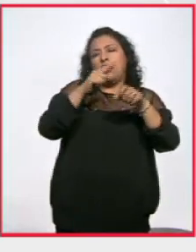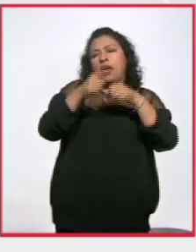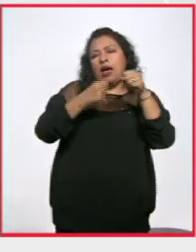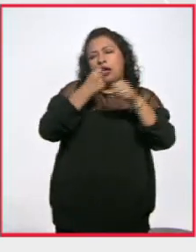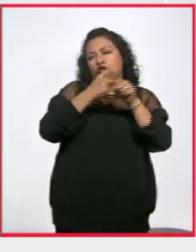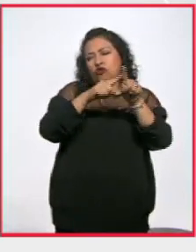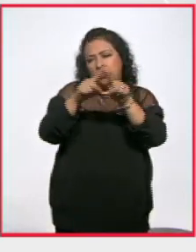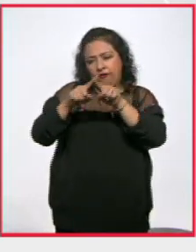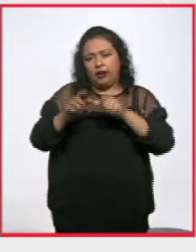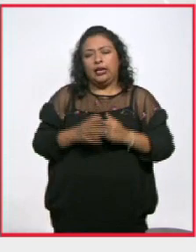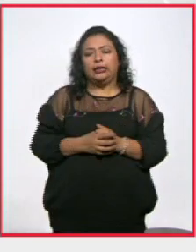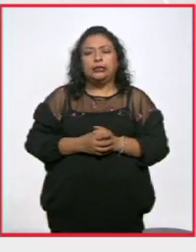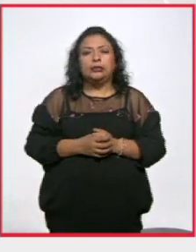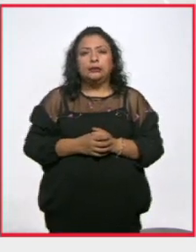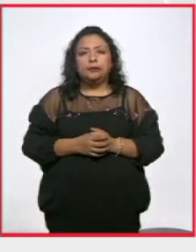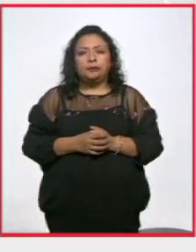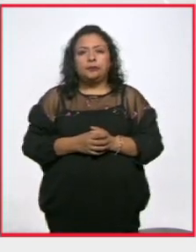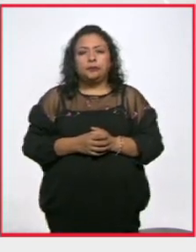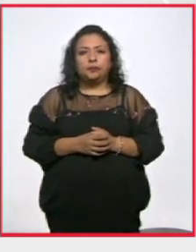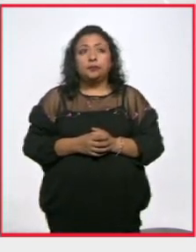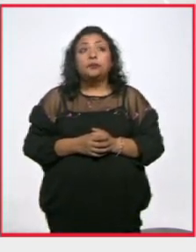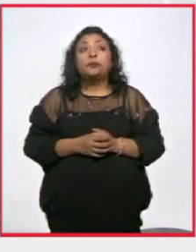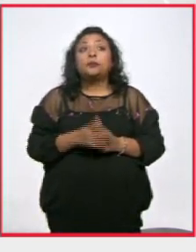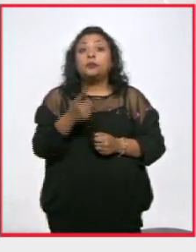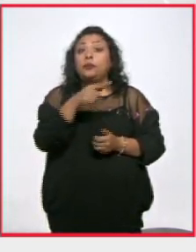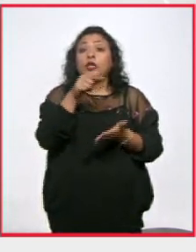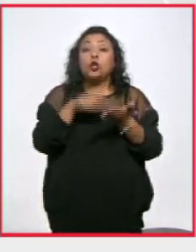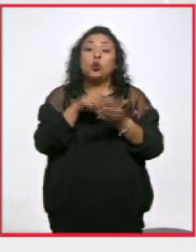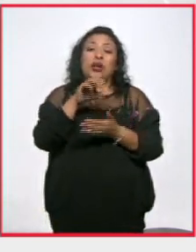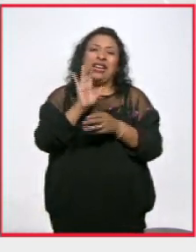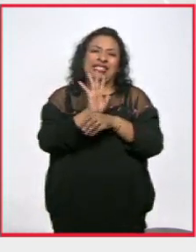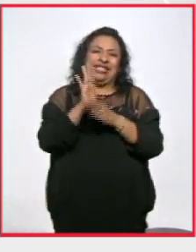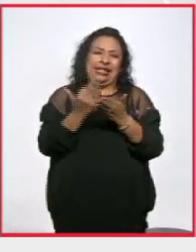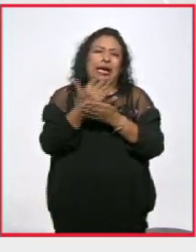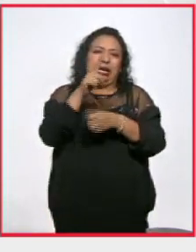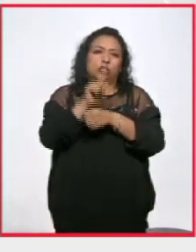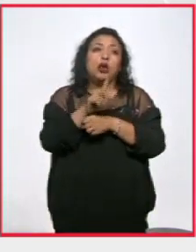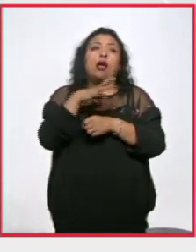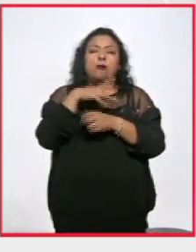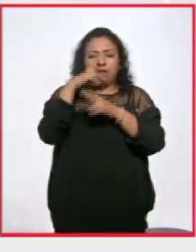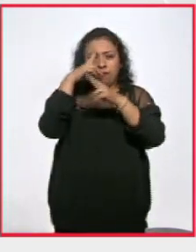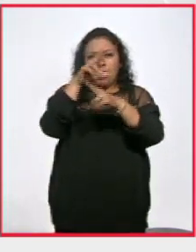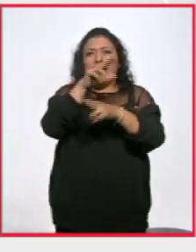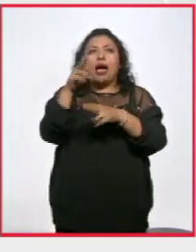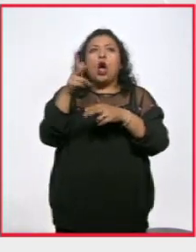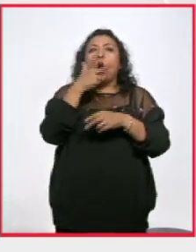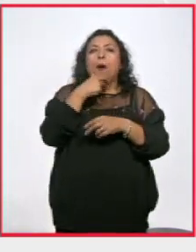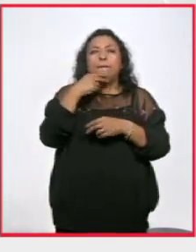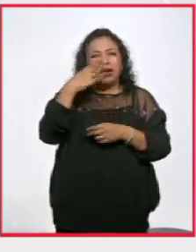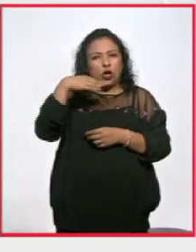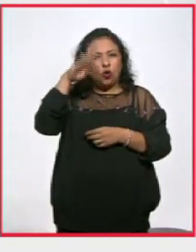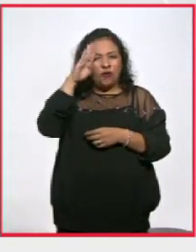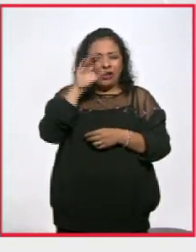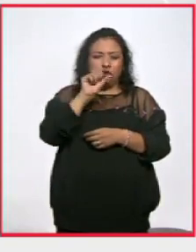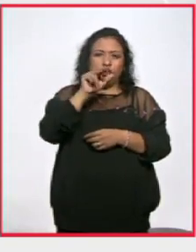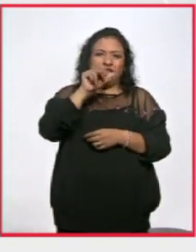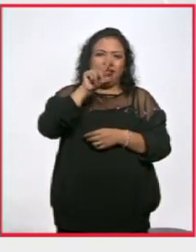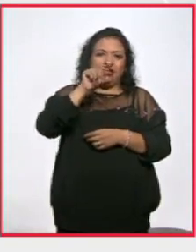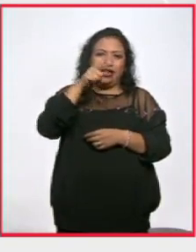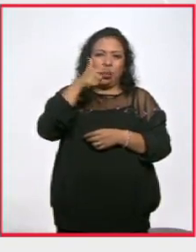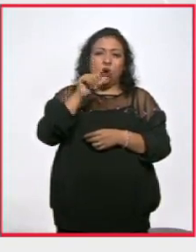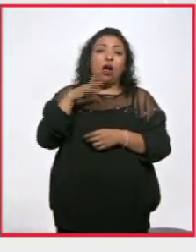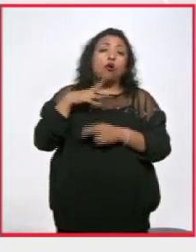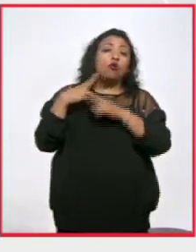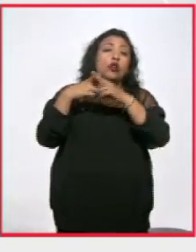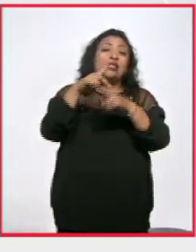Para despedir al presidente doctor Osvaldo en la Cineteca Nacional van a realizar un homenaje al documentalista cubano Santiago Álvarez en